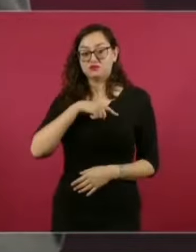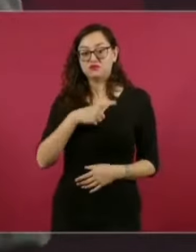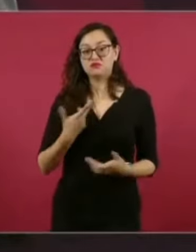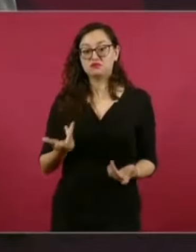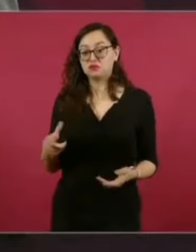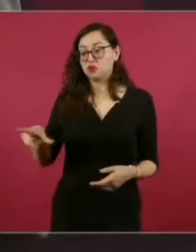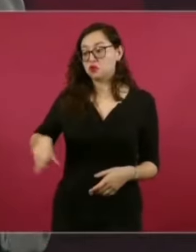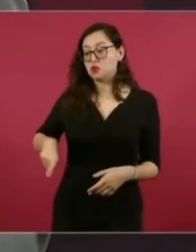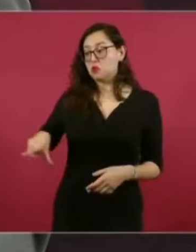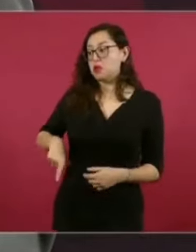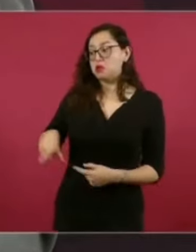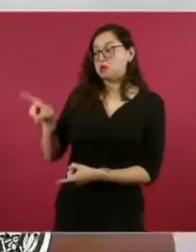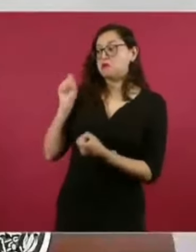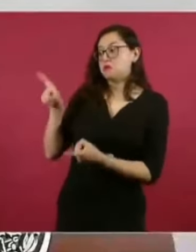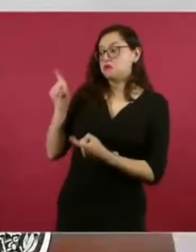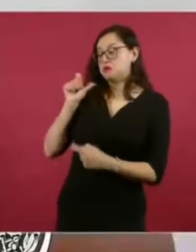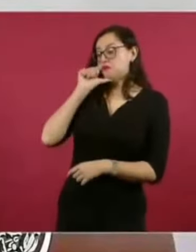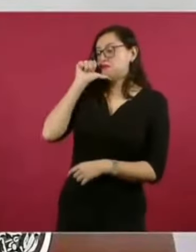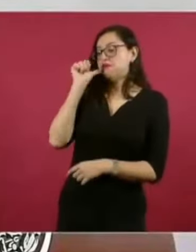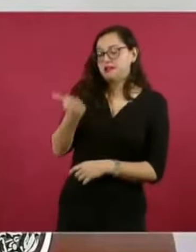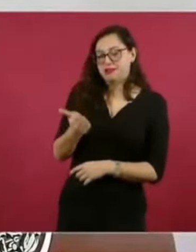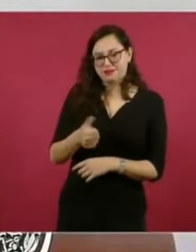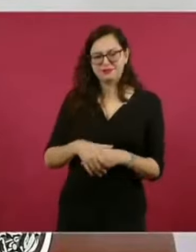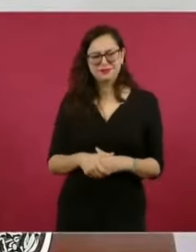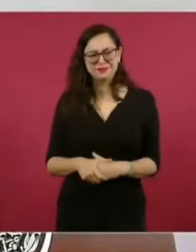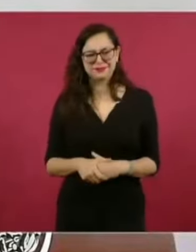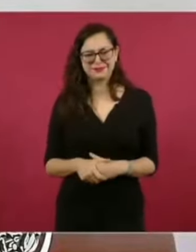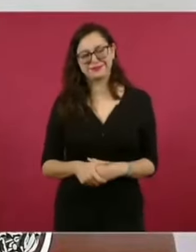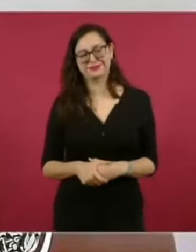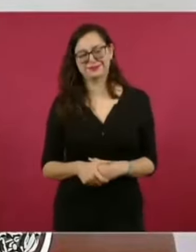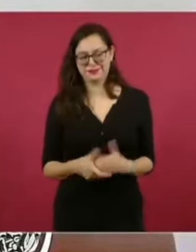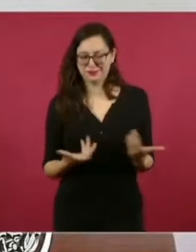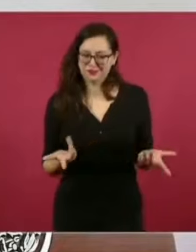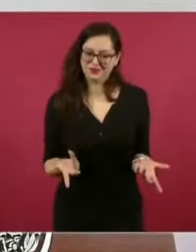¿cómo no?, claro que sí,